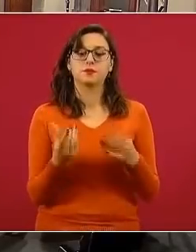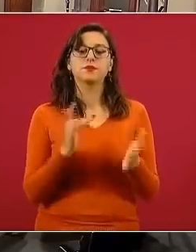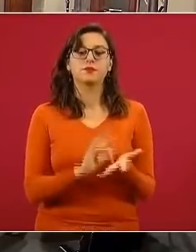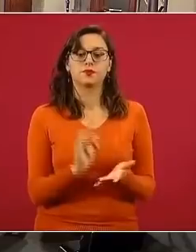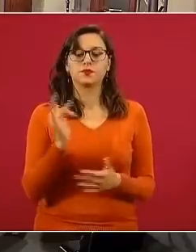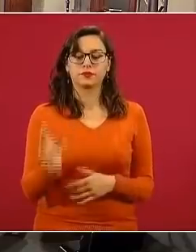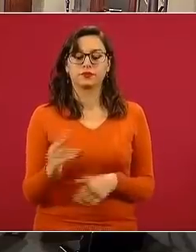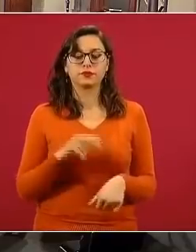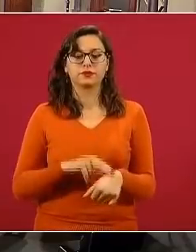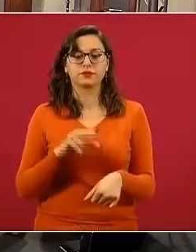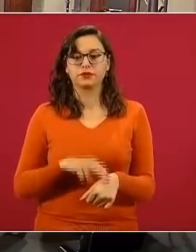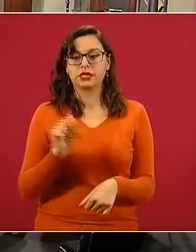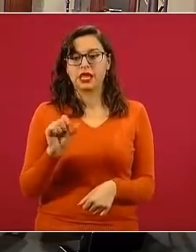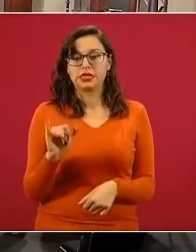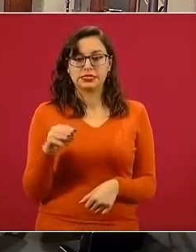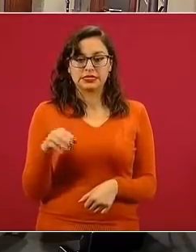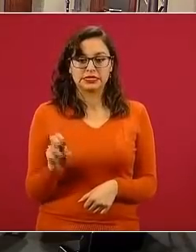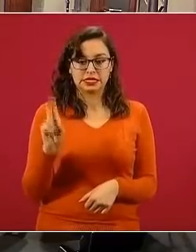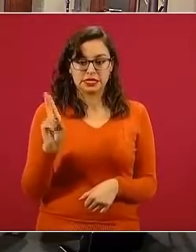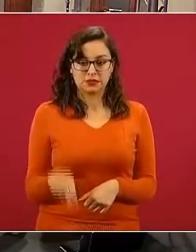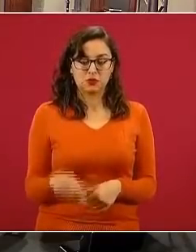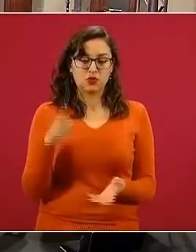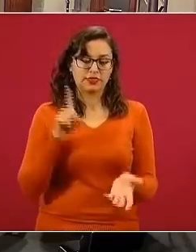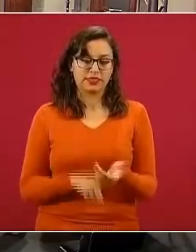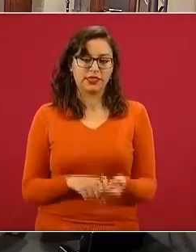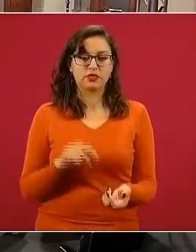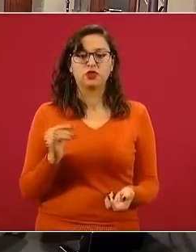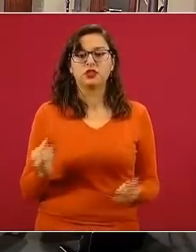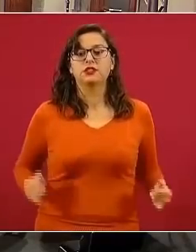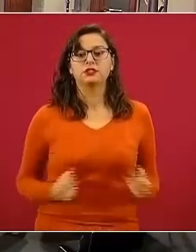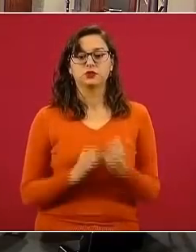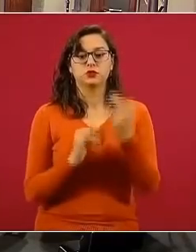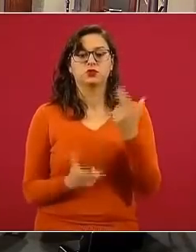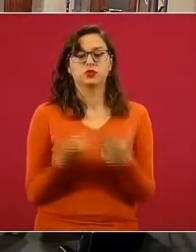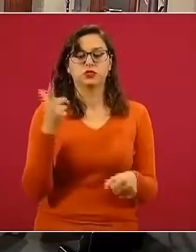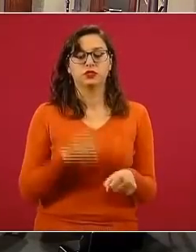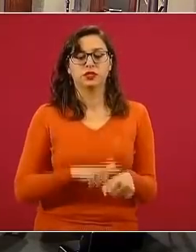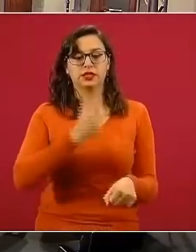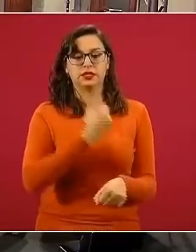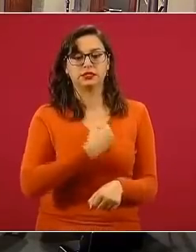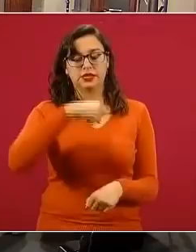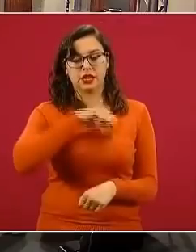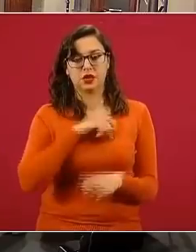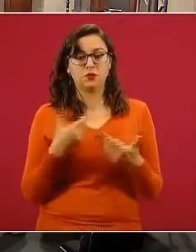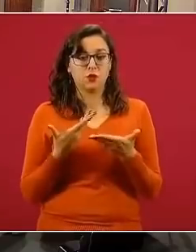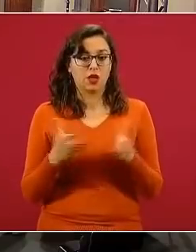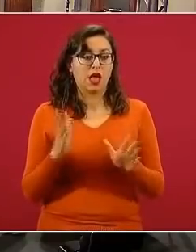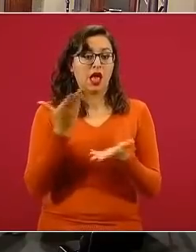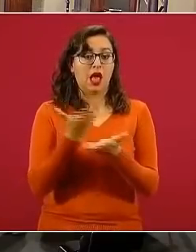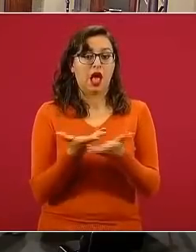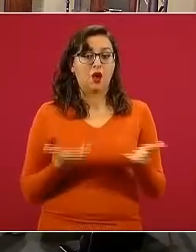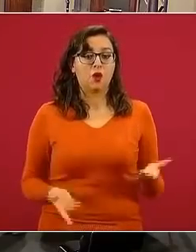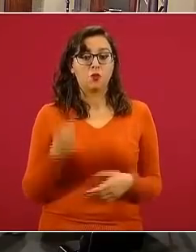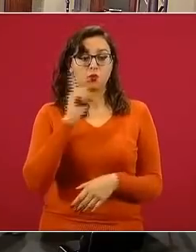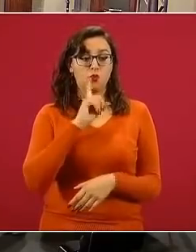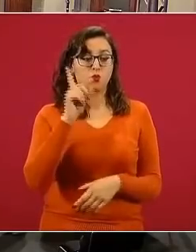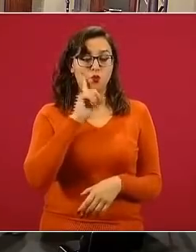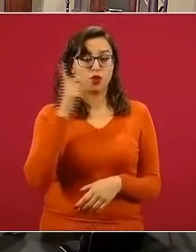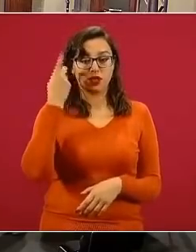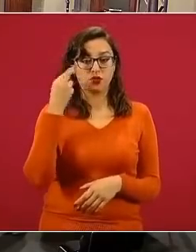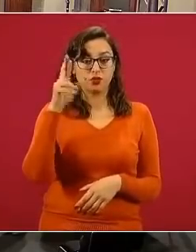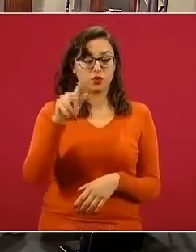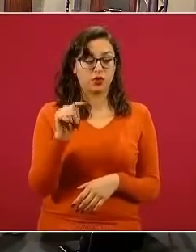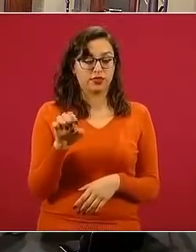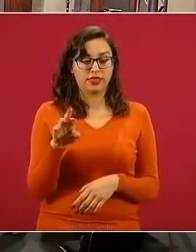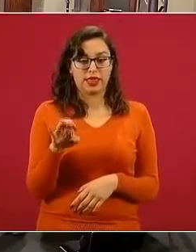del Centro de Investigación, Nutrición y Salud del Instituto Nacional de Salud Pública. Le pedimos a la doctora Teresa Léndez